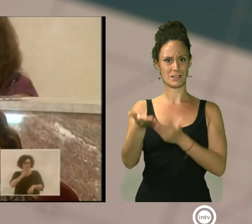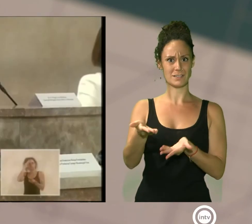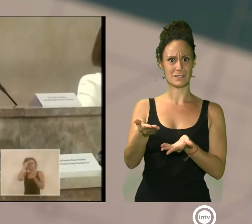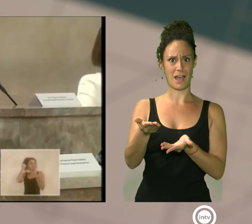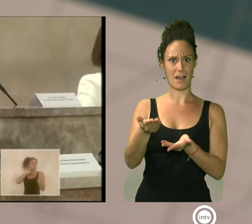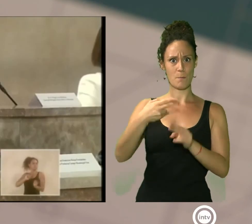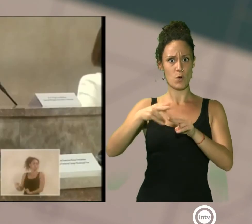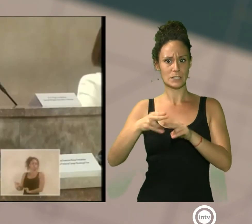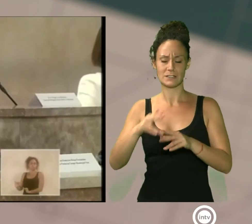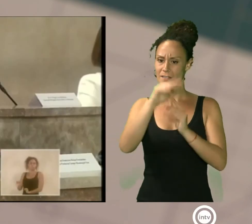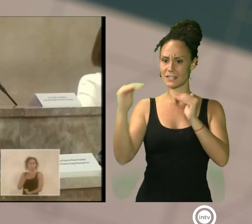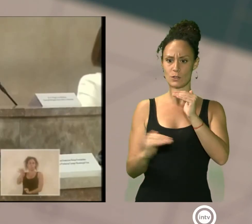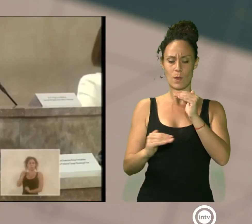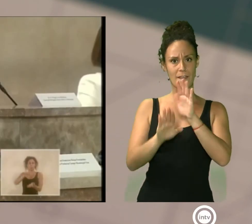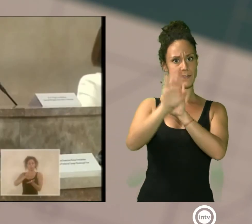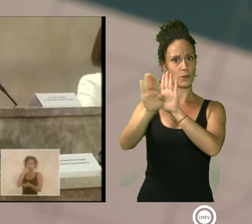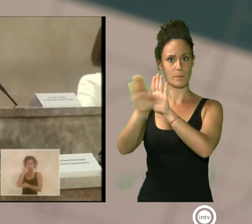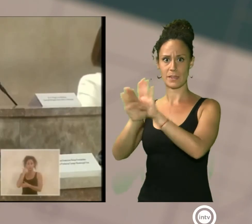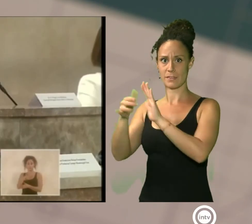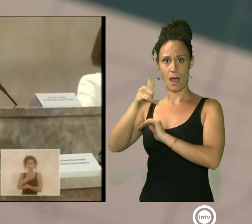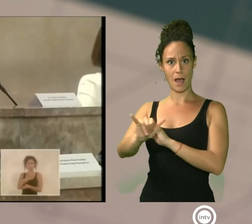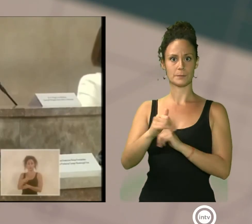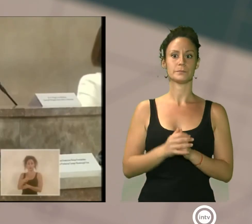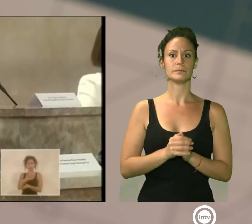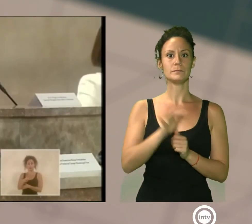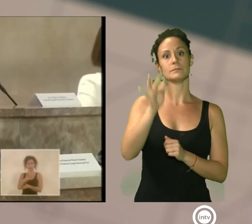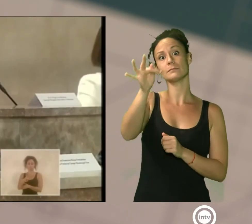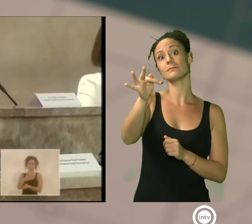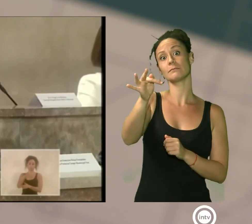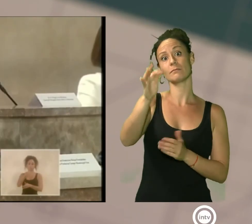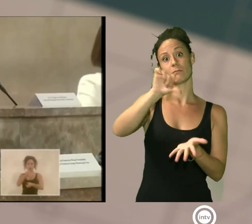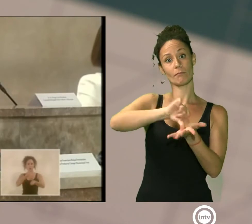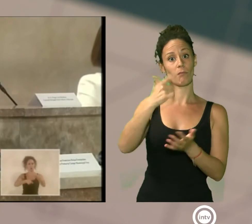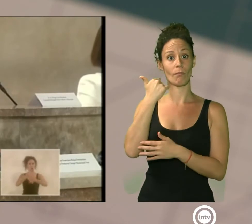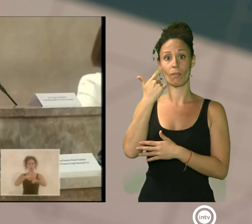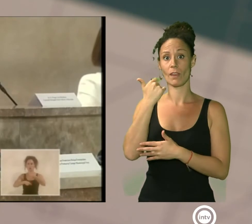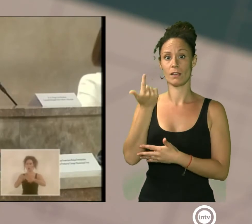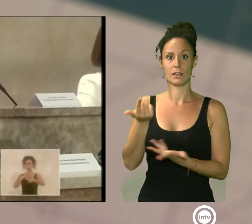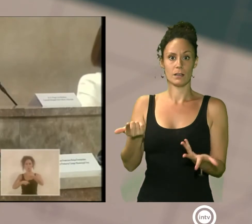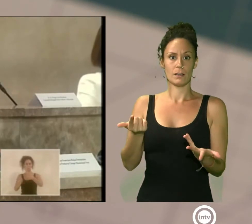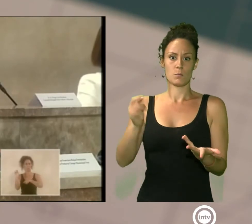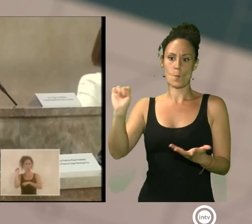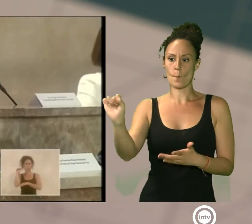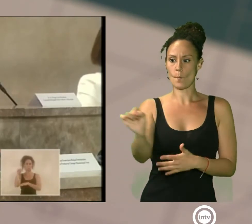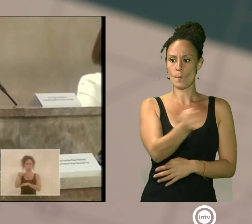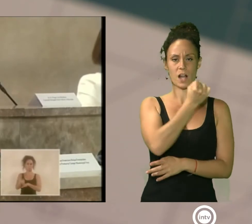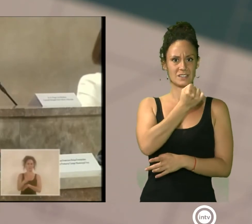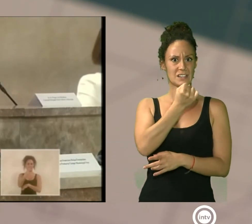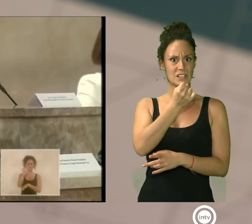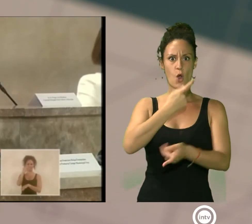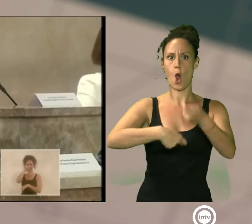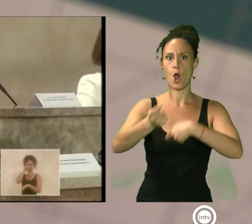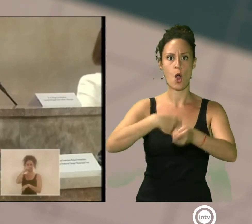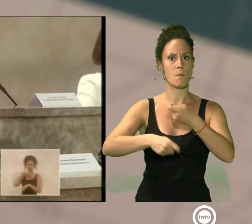sus vecinos. Además, la ciudad de Almería sufre un desierto comercial que ya se ha convertido en endémico en los últimos 20 años,